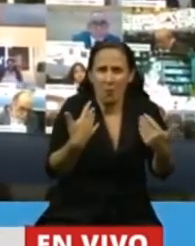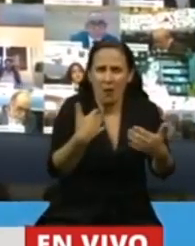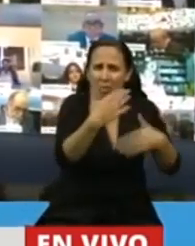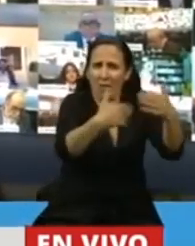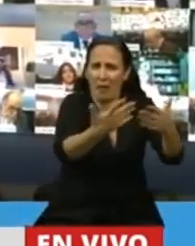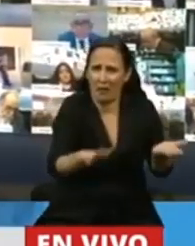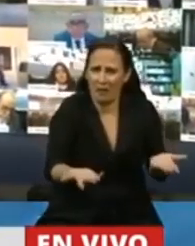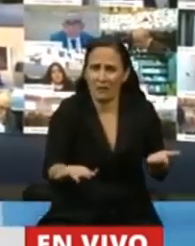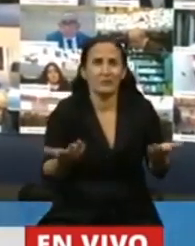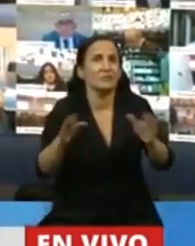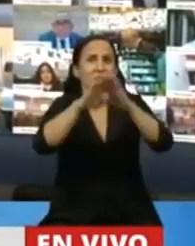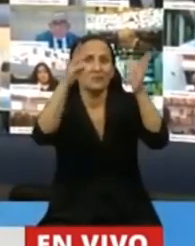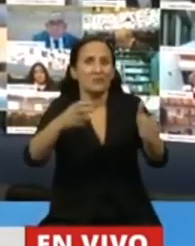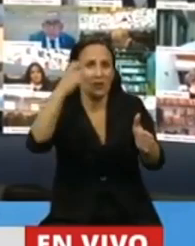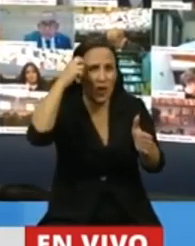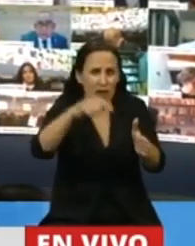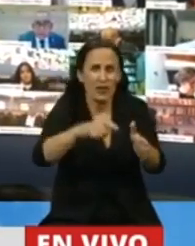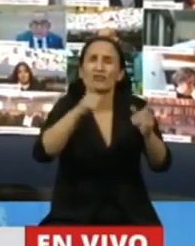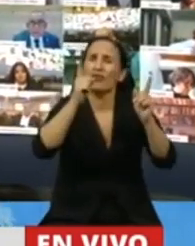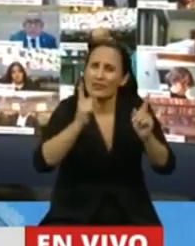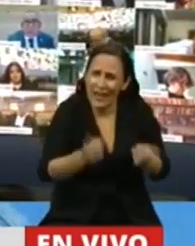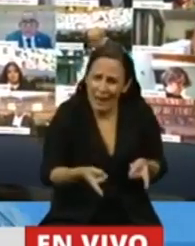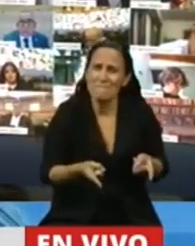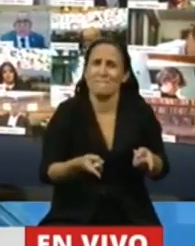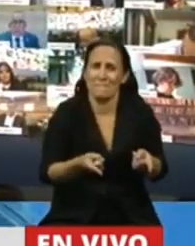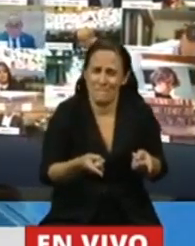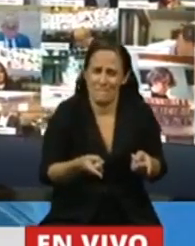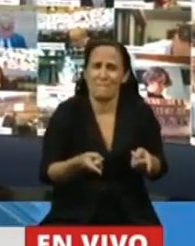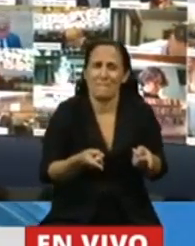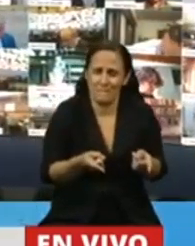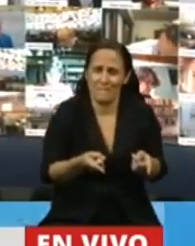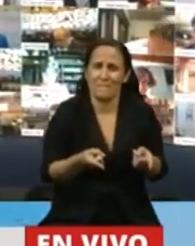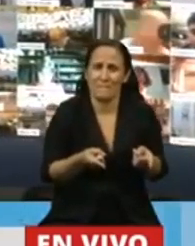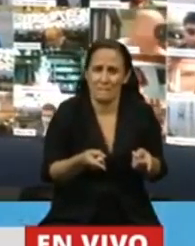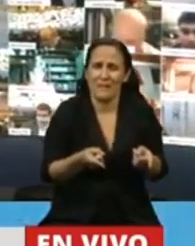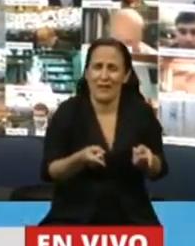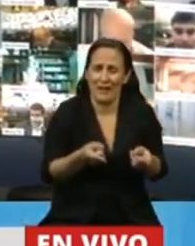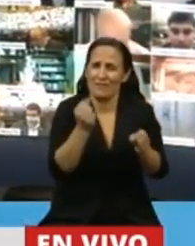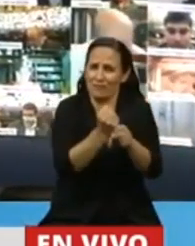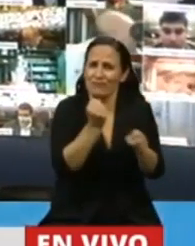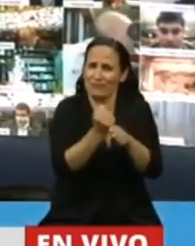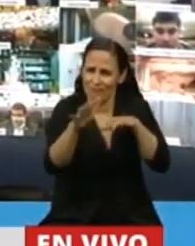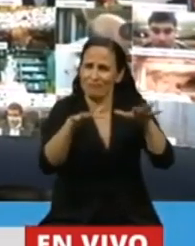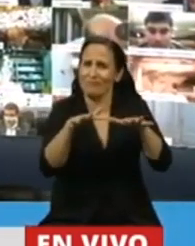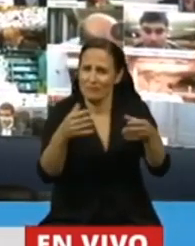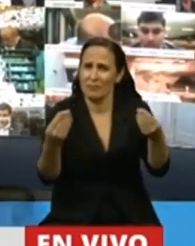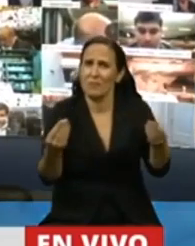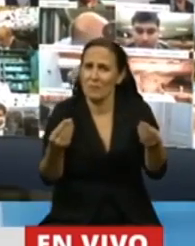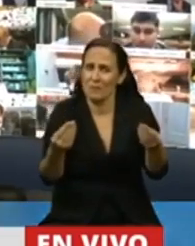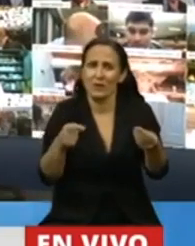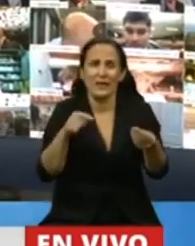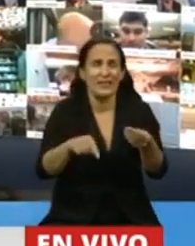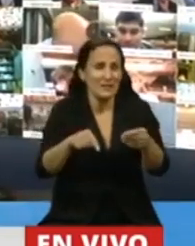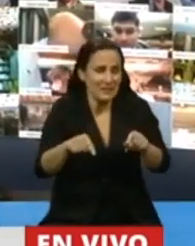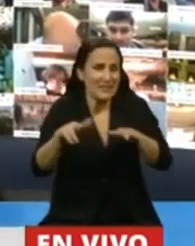tengamos el Congreso despacio pero a velocidad, en plenitud. ¿Por qué? Porque ya estamos en un estado de